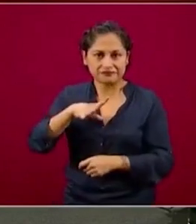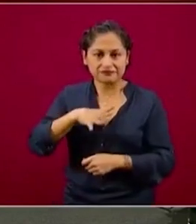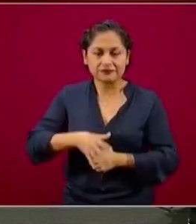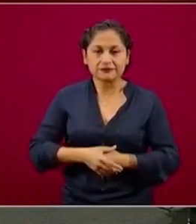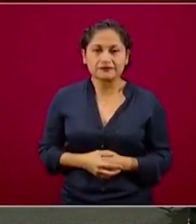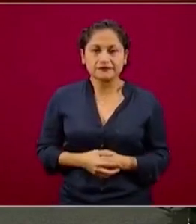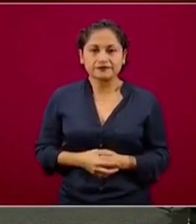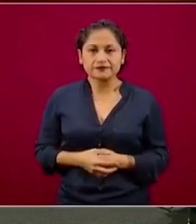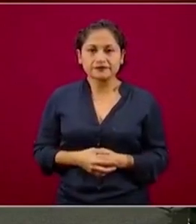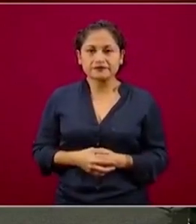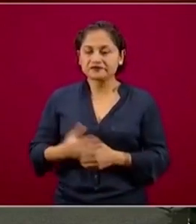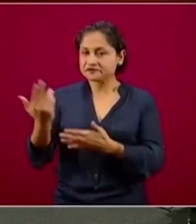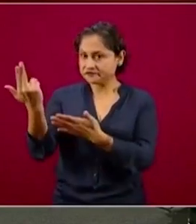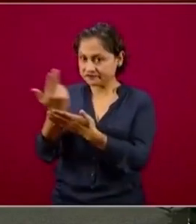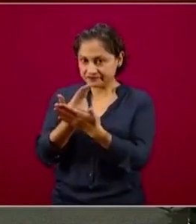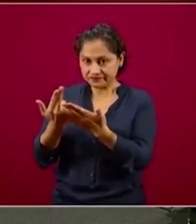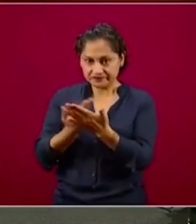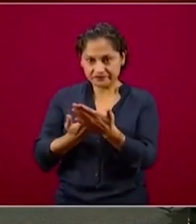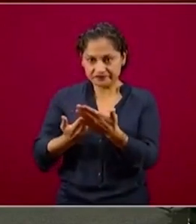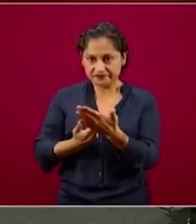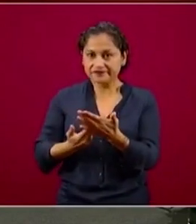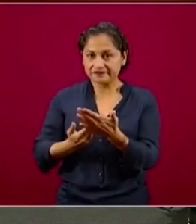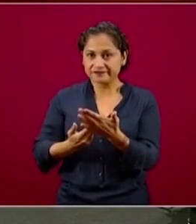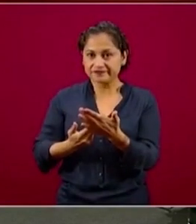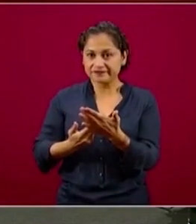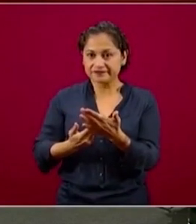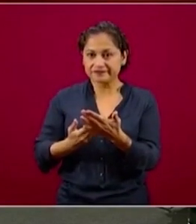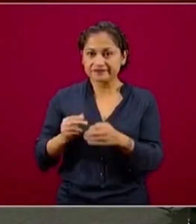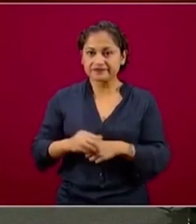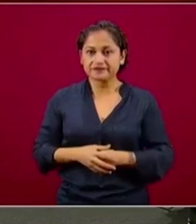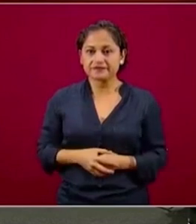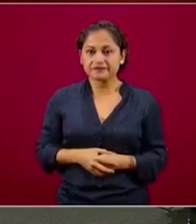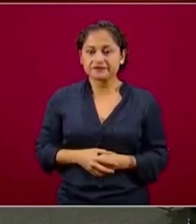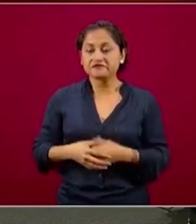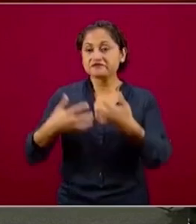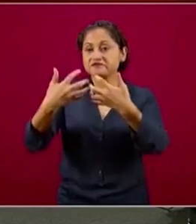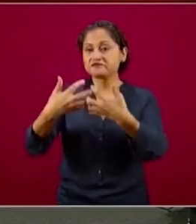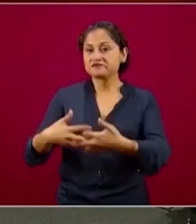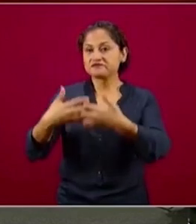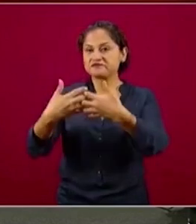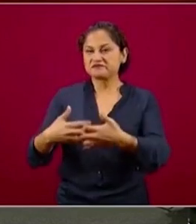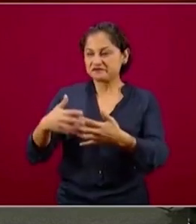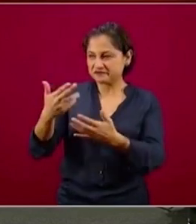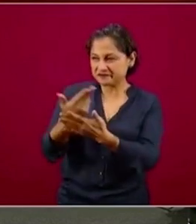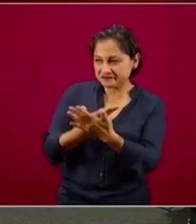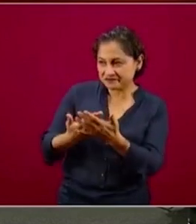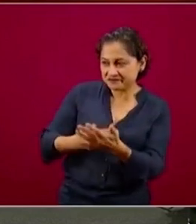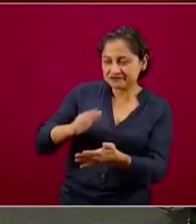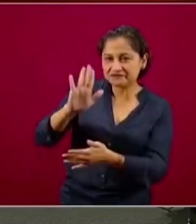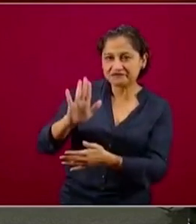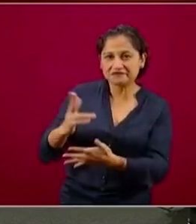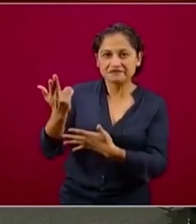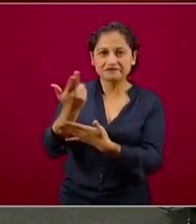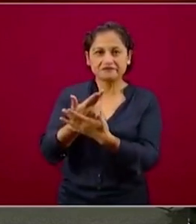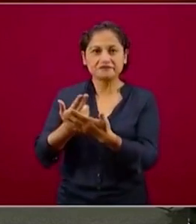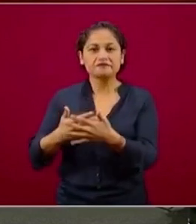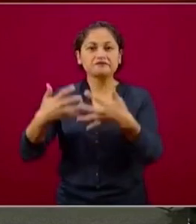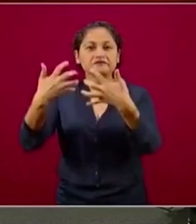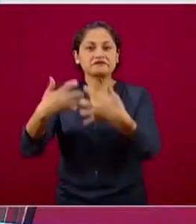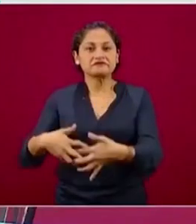Y se ilustran con este icono del perfil de una fábrica posiblemente. Entonces, esenciales,